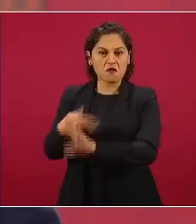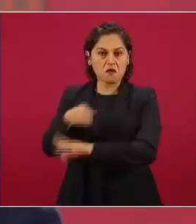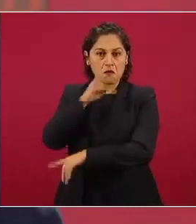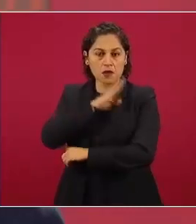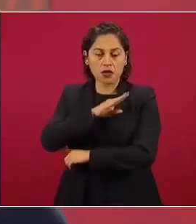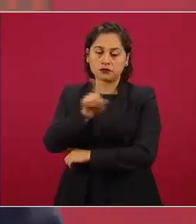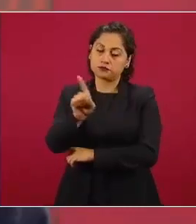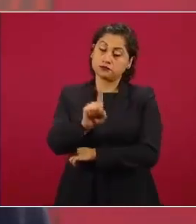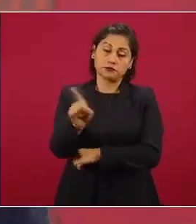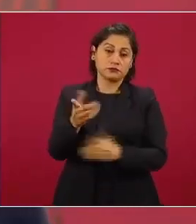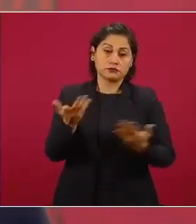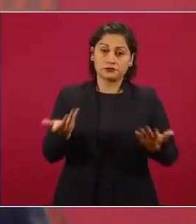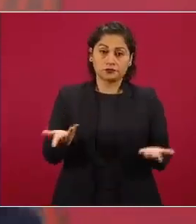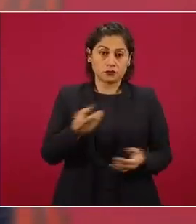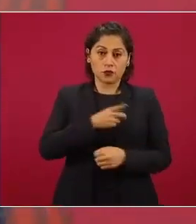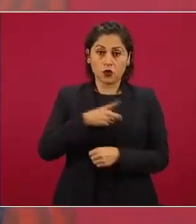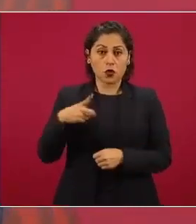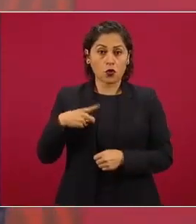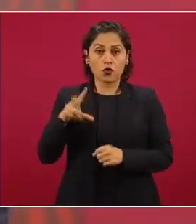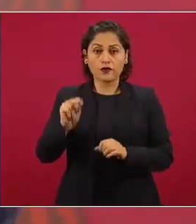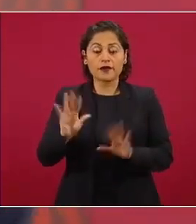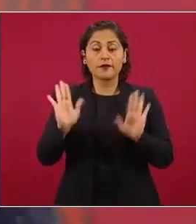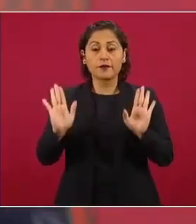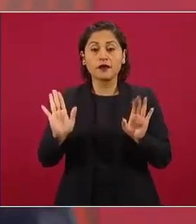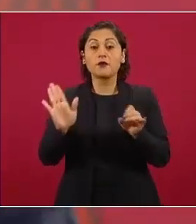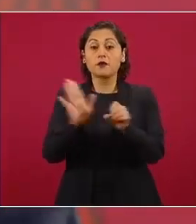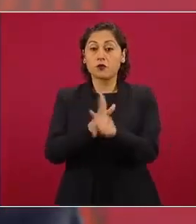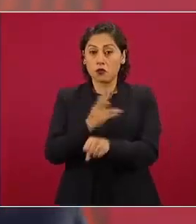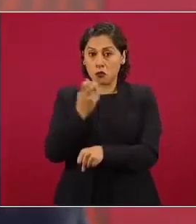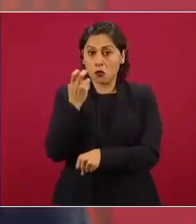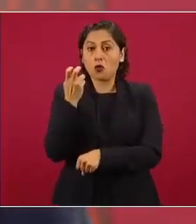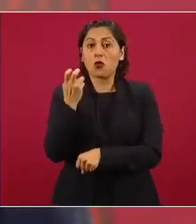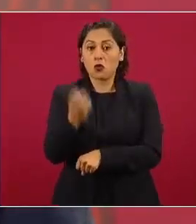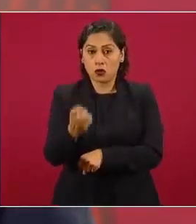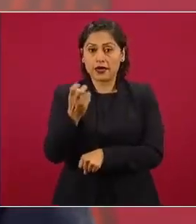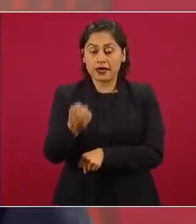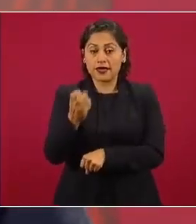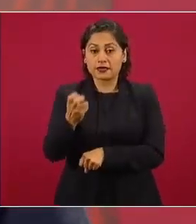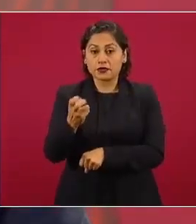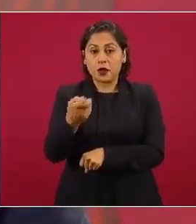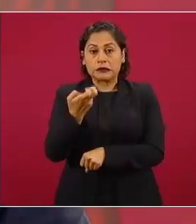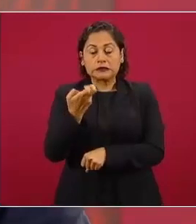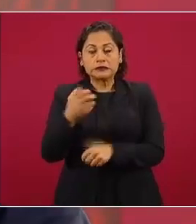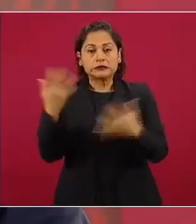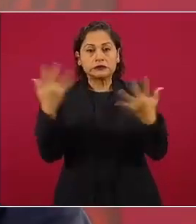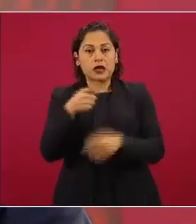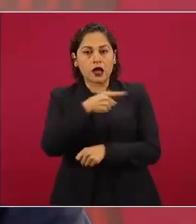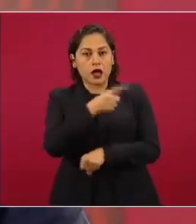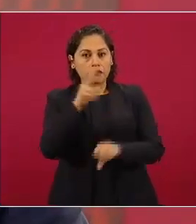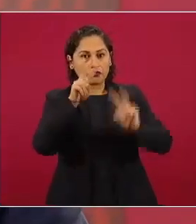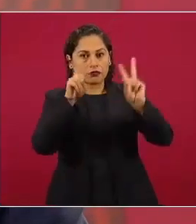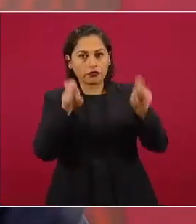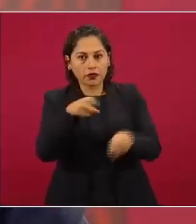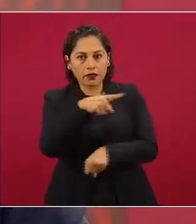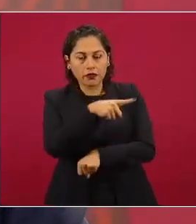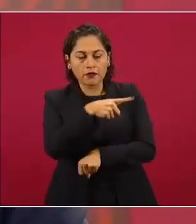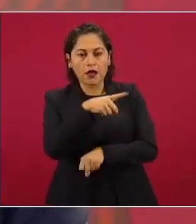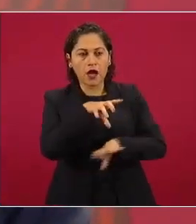en todo sentido por eso se intervino y si lo que